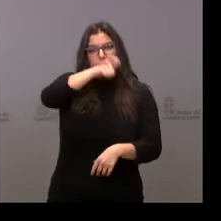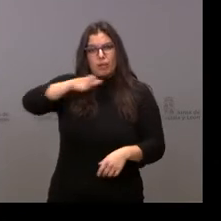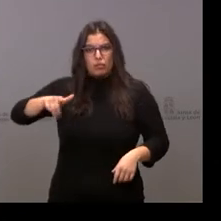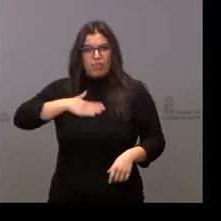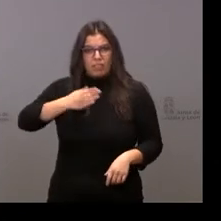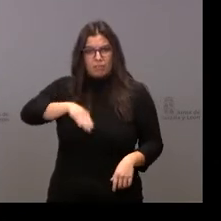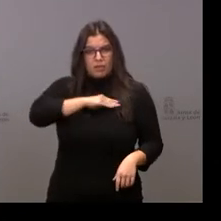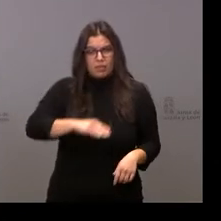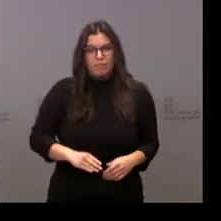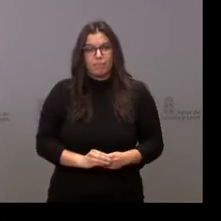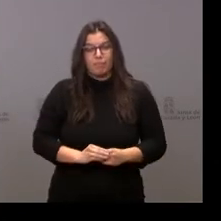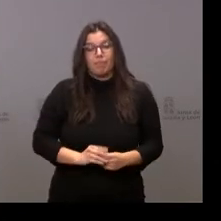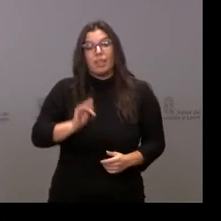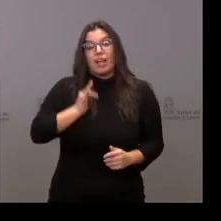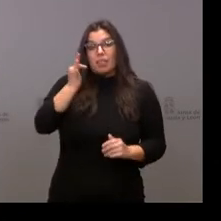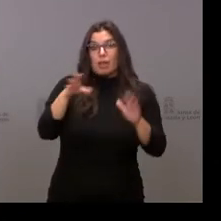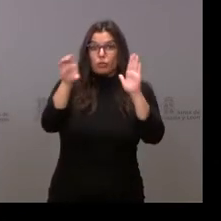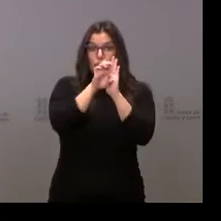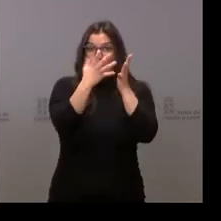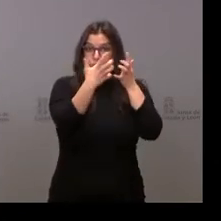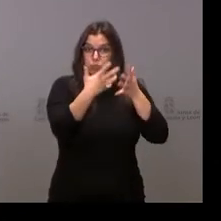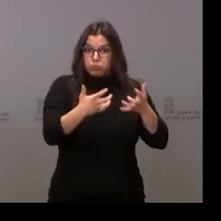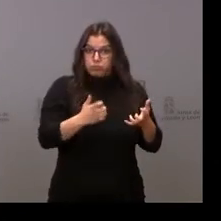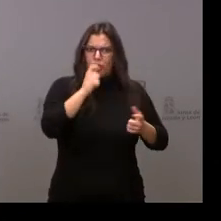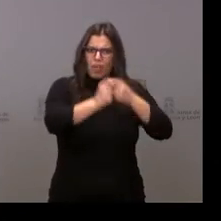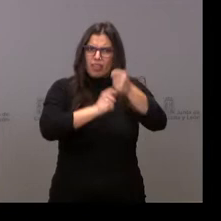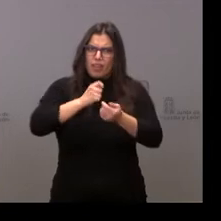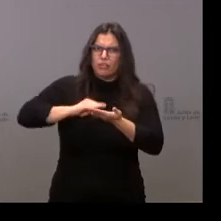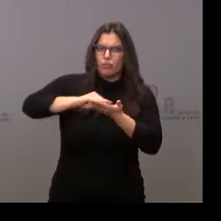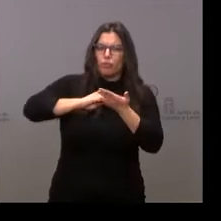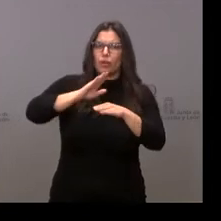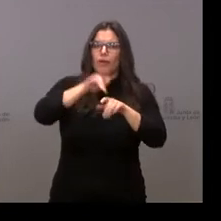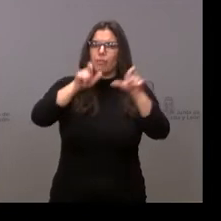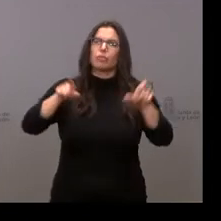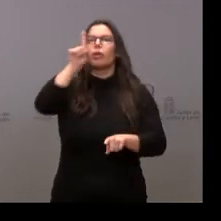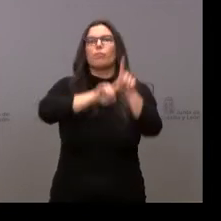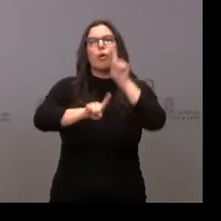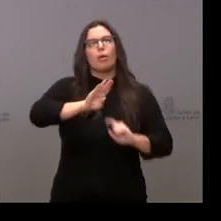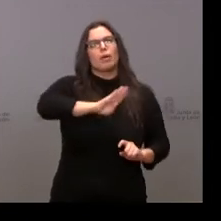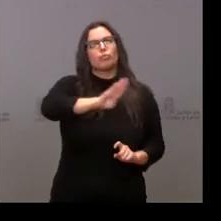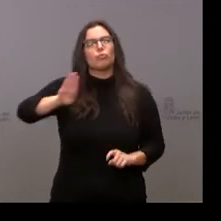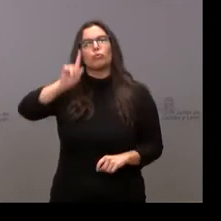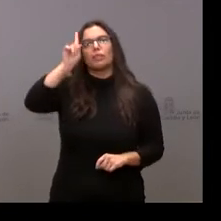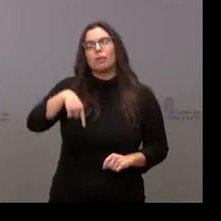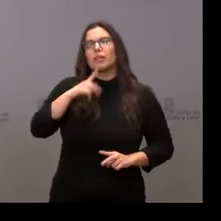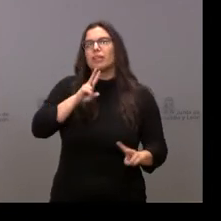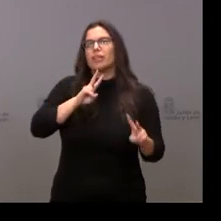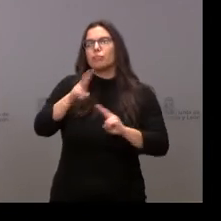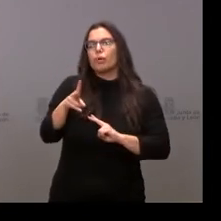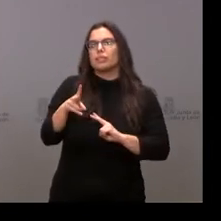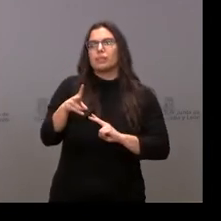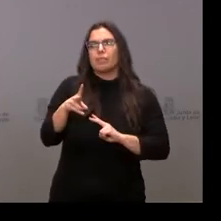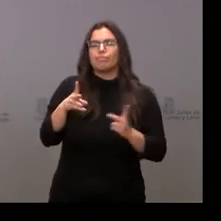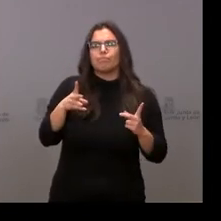soluciones, además, que da a los problemas de las personas, y también se da respuesta a esas inquietudes